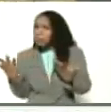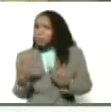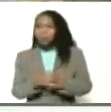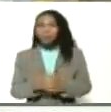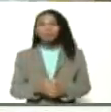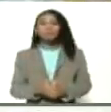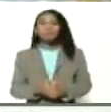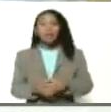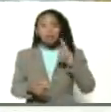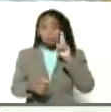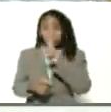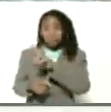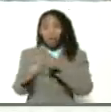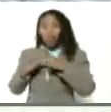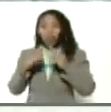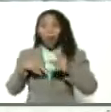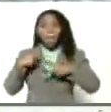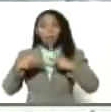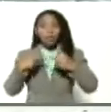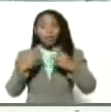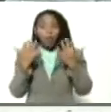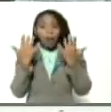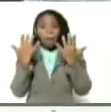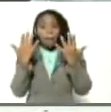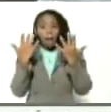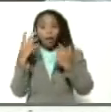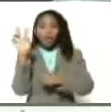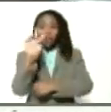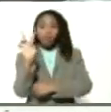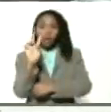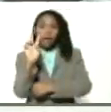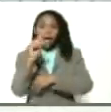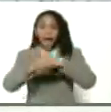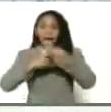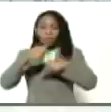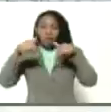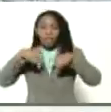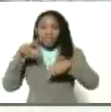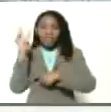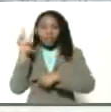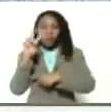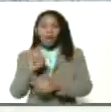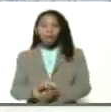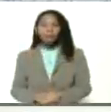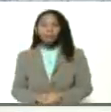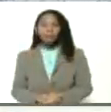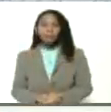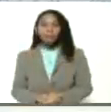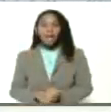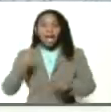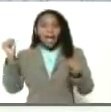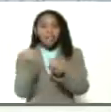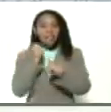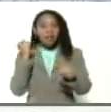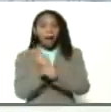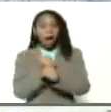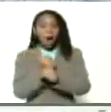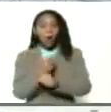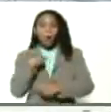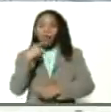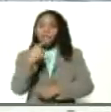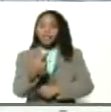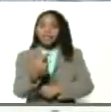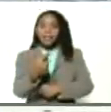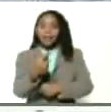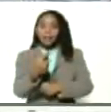fíjense ustedes todo el proceso, manos venezolanas, Madeline Venezuela. El trabajo, como dice nuestro amigo Rafael